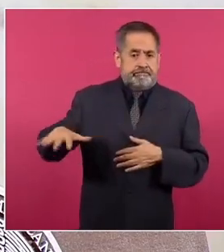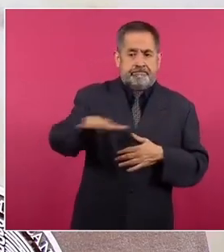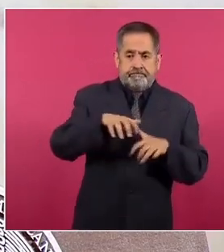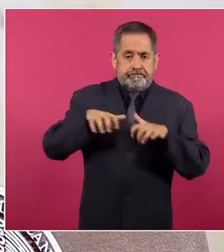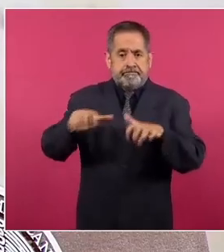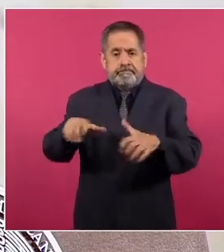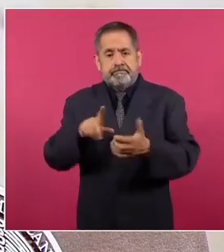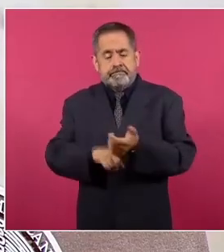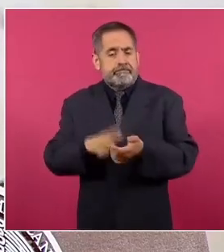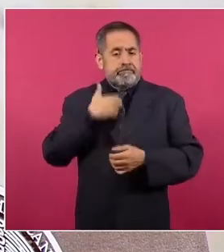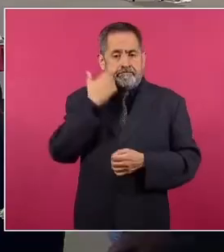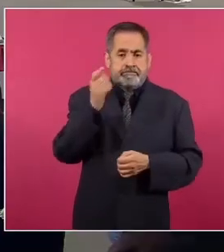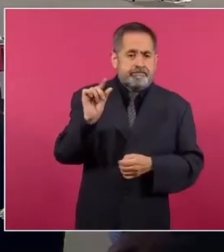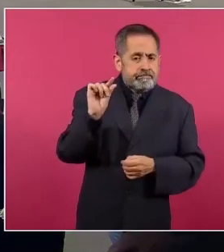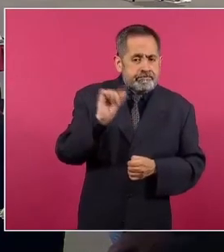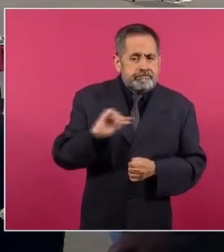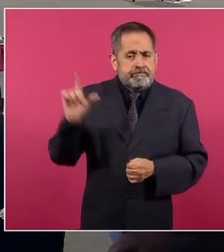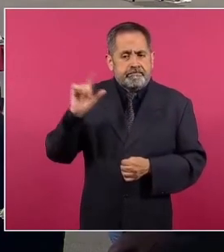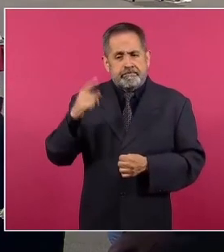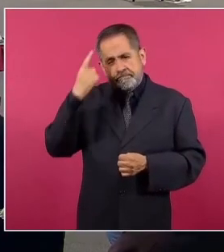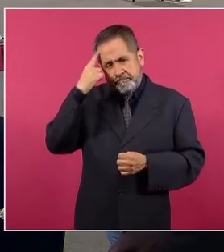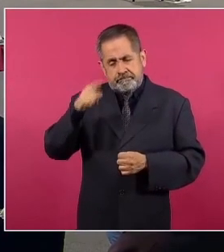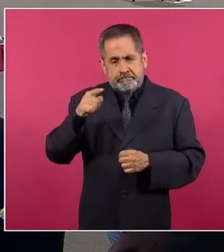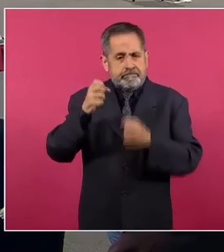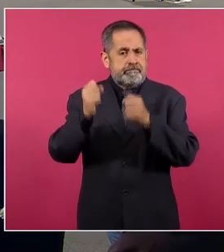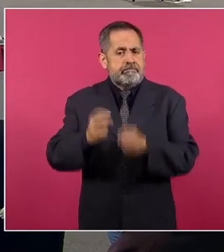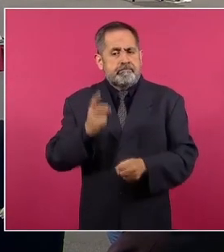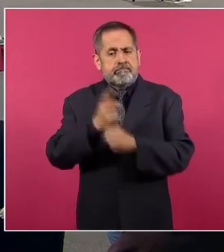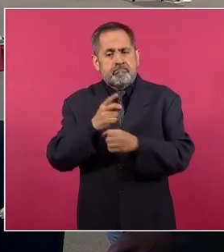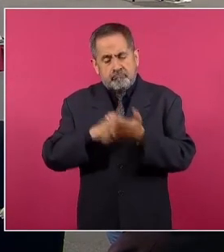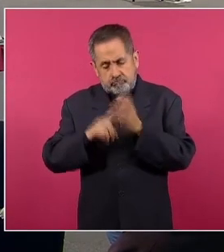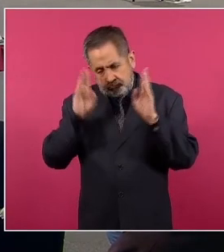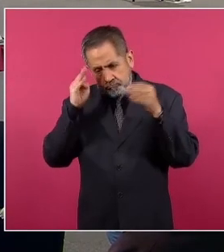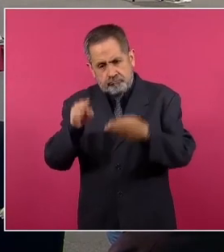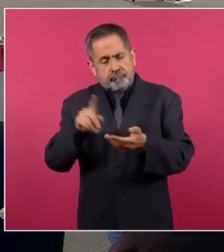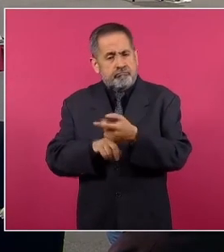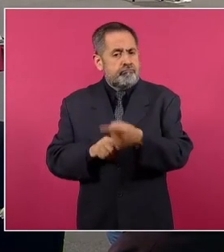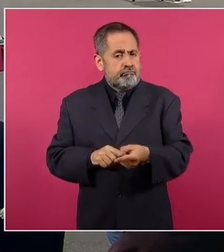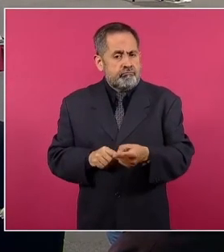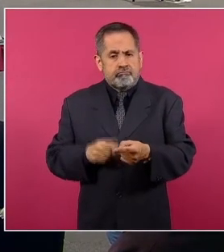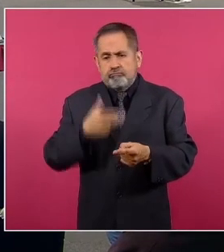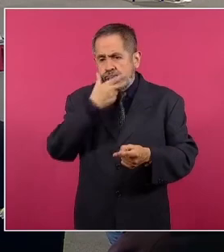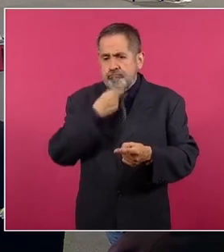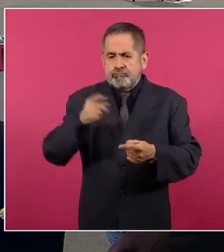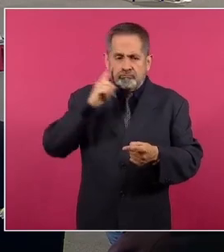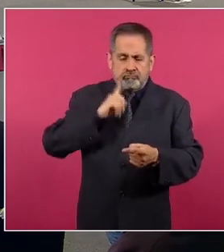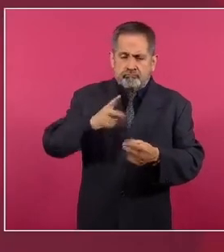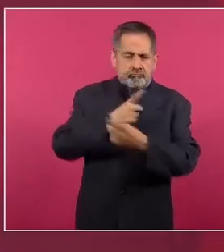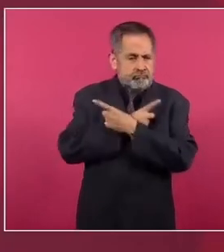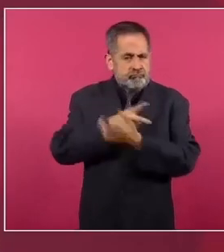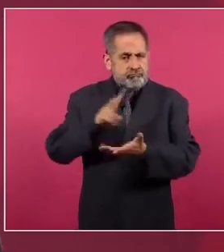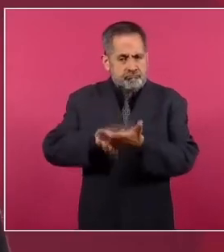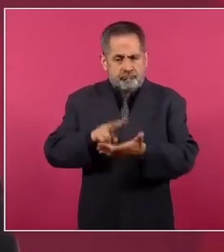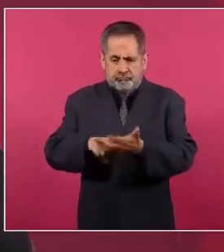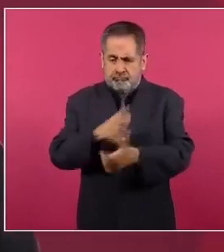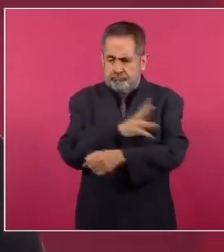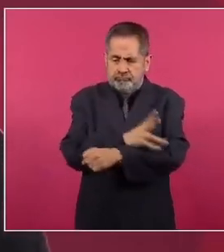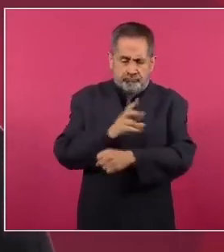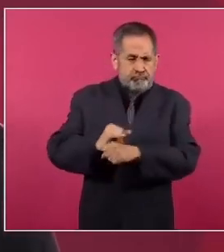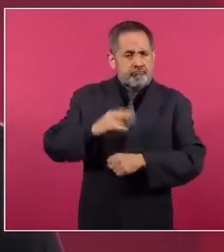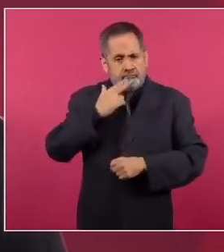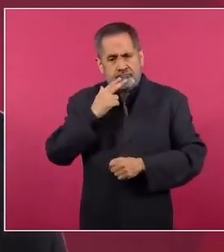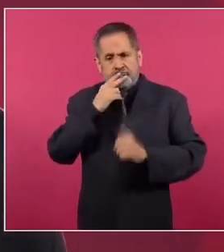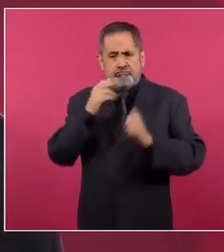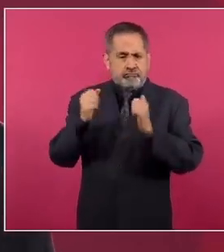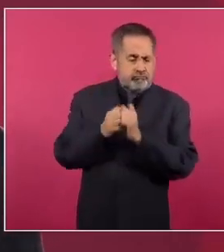profesional destinado a la seguridad pública. Hombres y mujeres de valor dispuestos a servir con